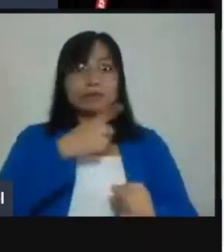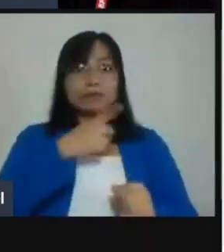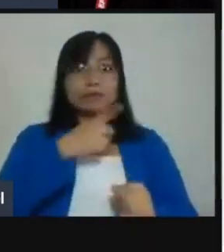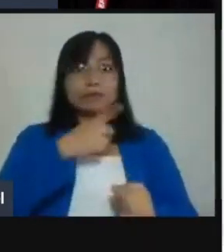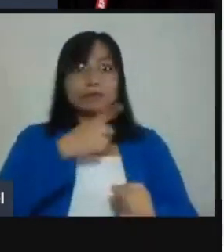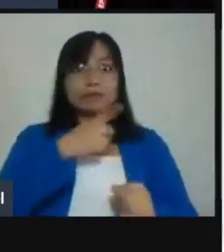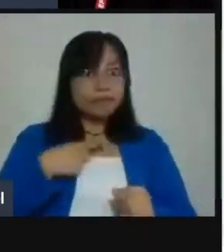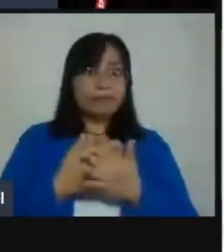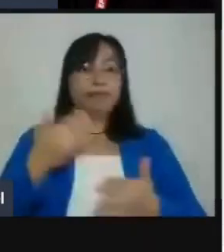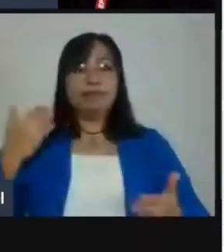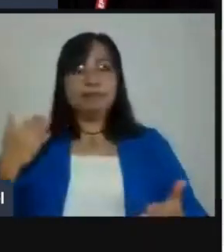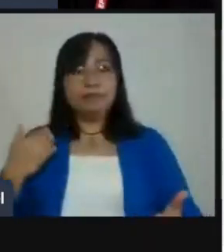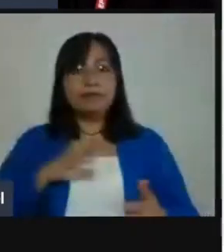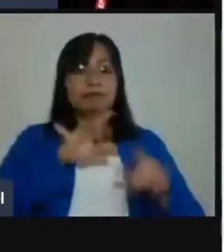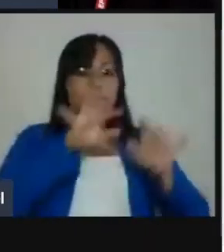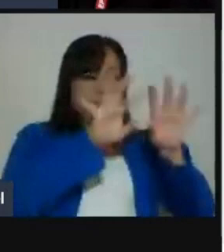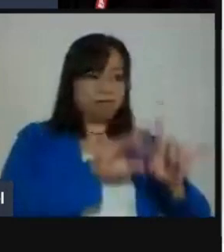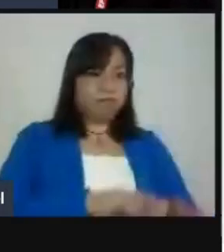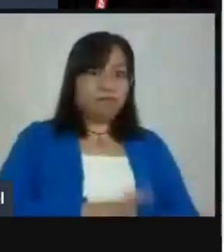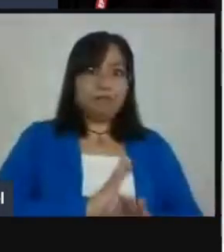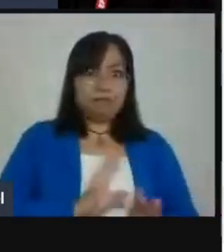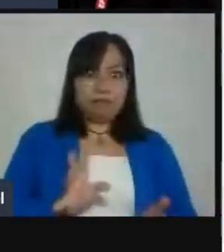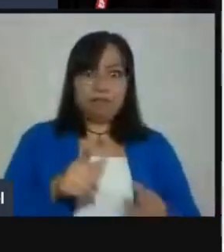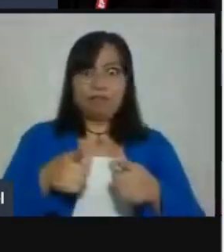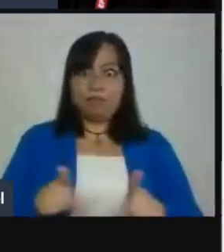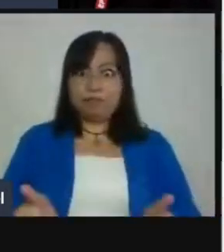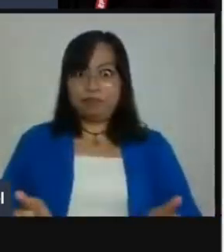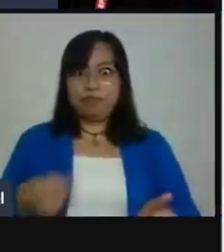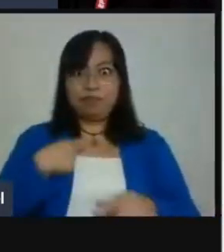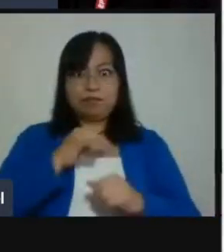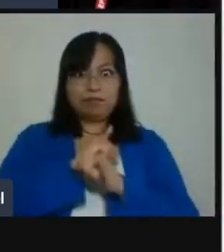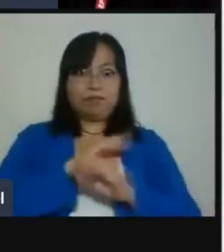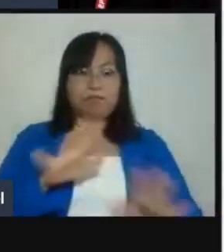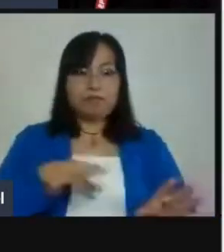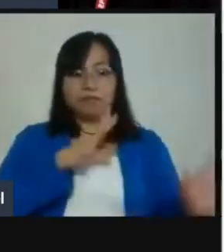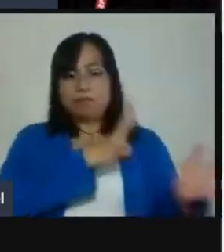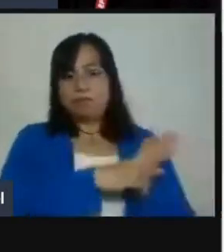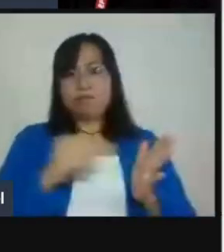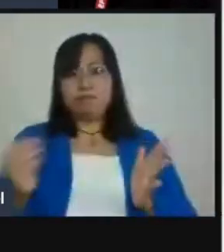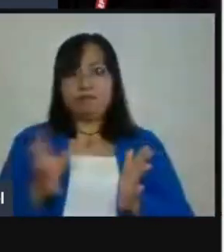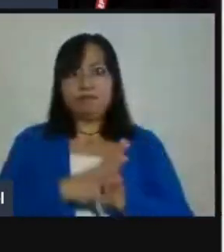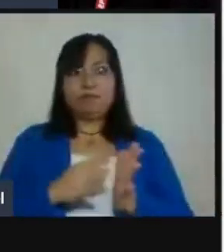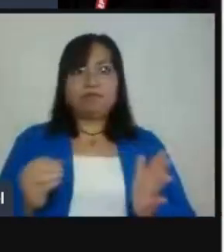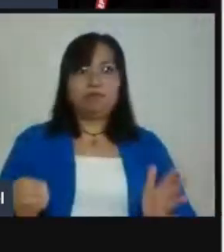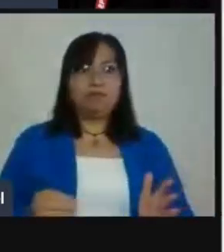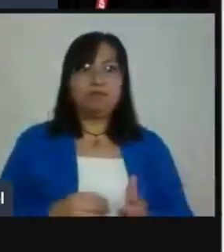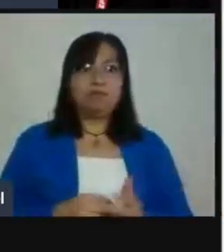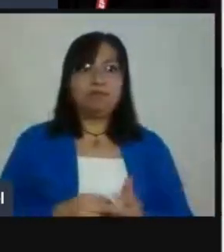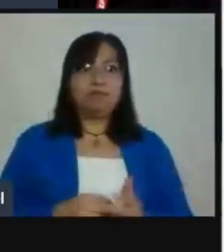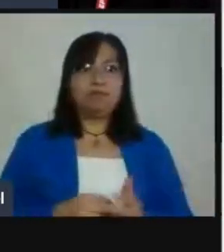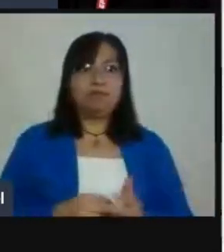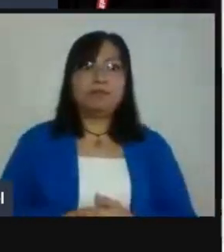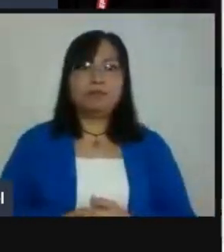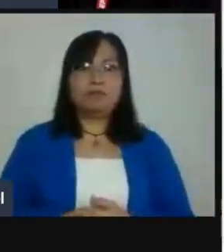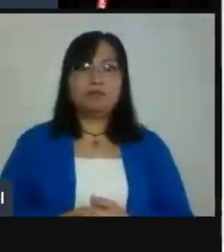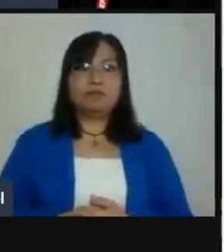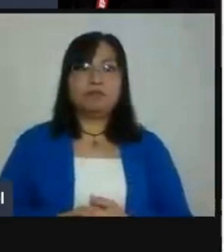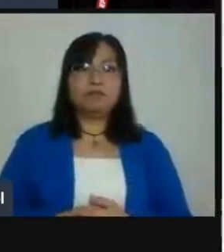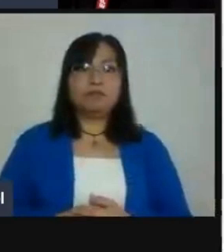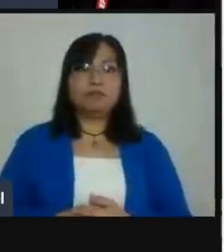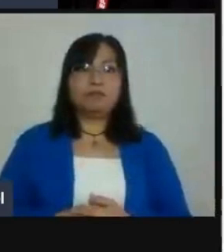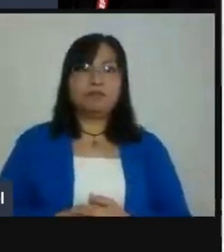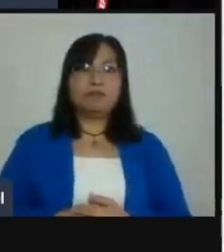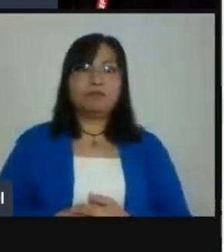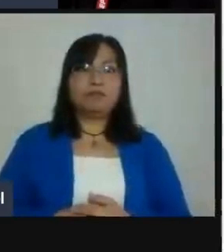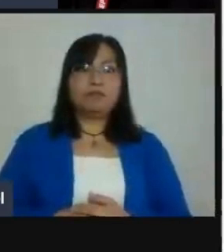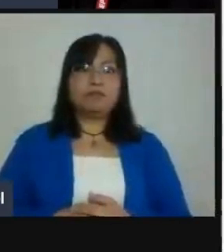tengamos en nuestro Drive, le pongamos un nombre para identificarlo. Es como, digamos, nombre del archivo. Y aquí en el nombre